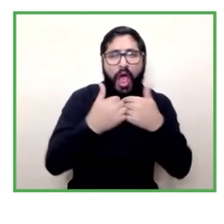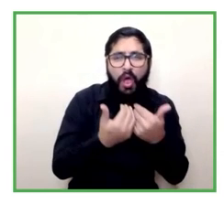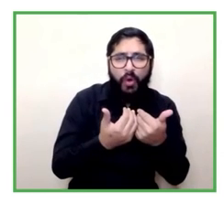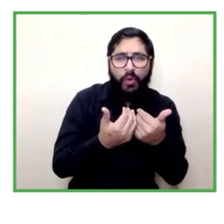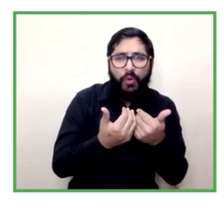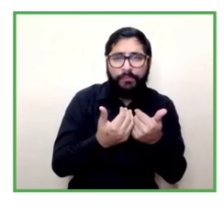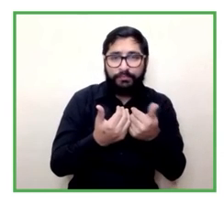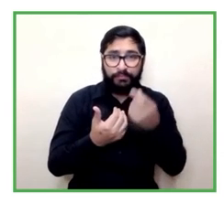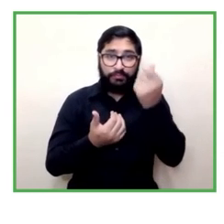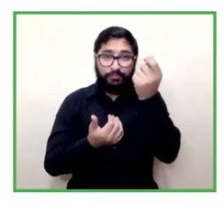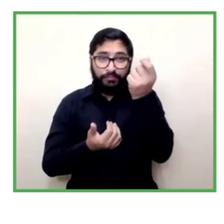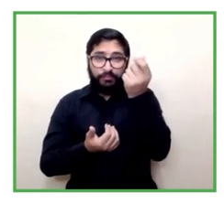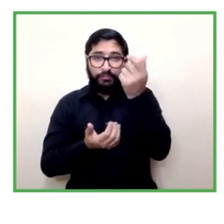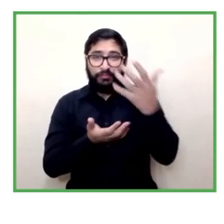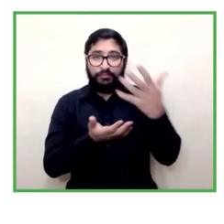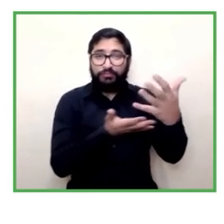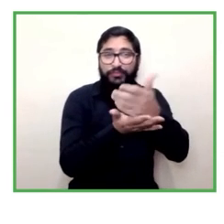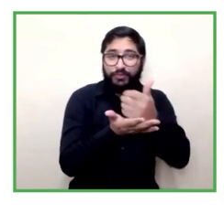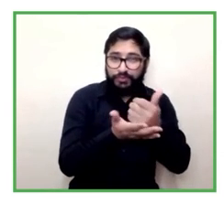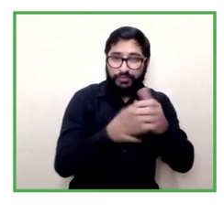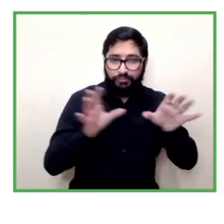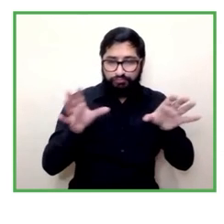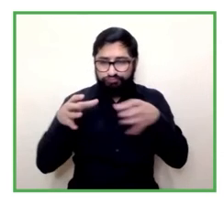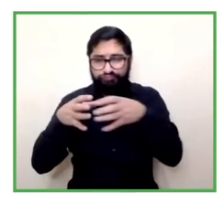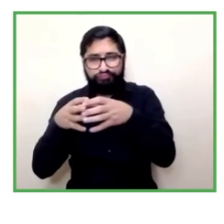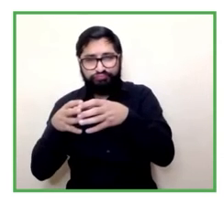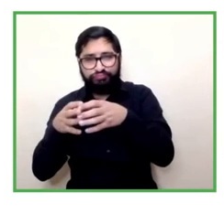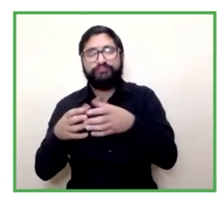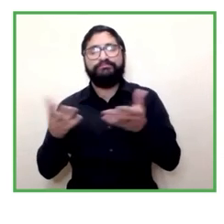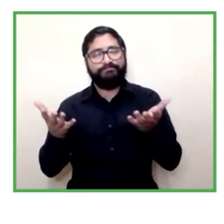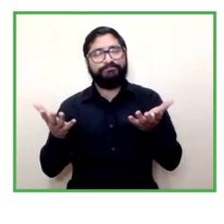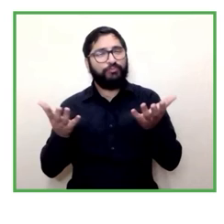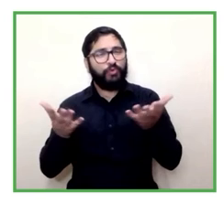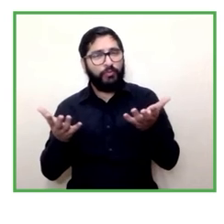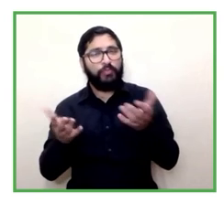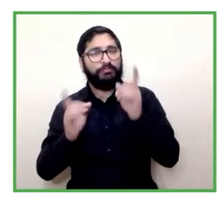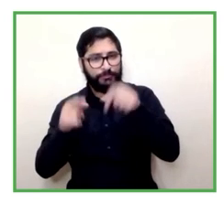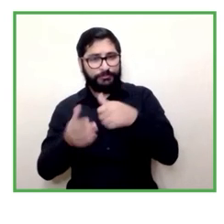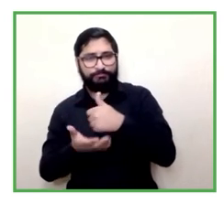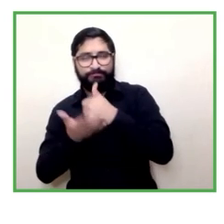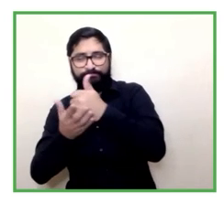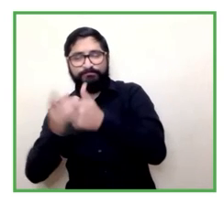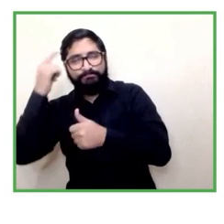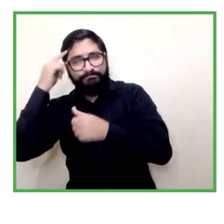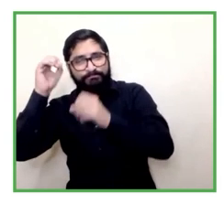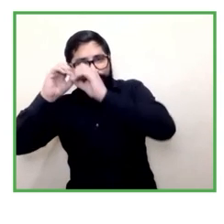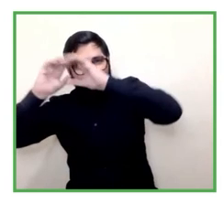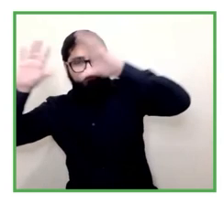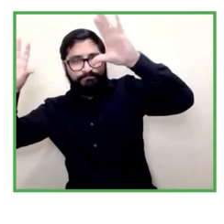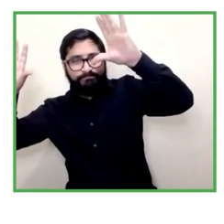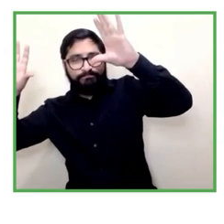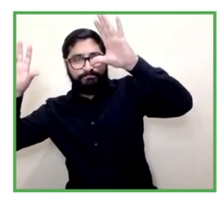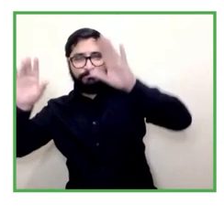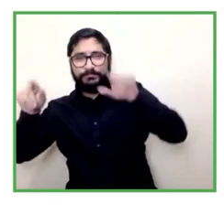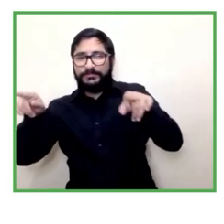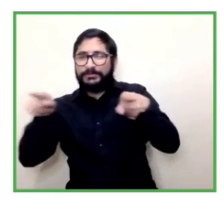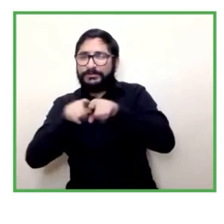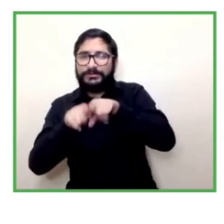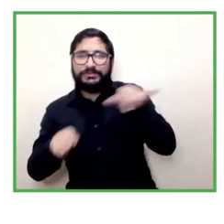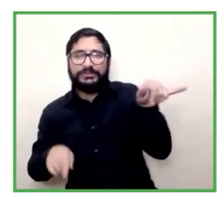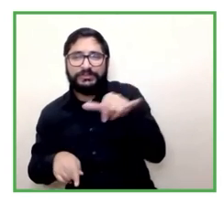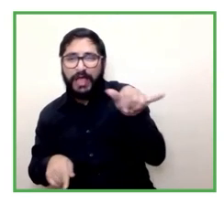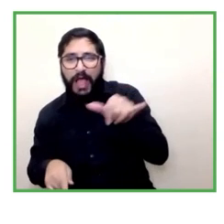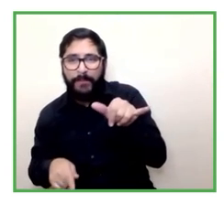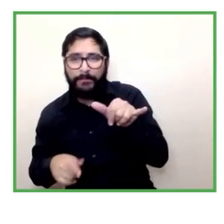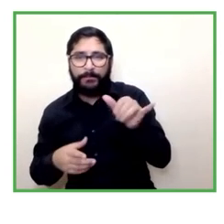de una cooperativa en pensar desde una misma énfasis con respecto al tema del